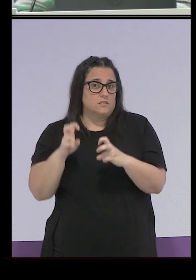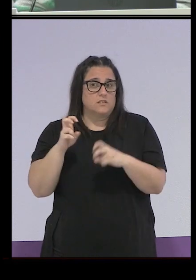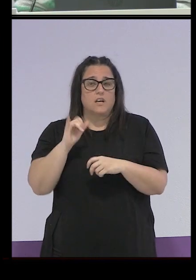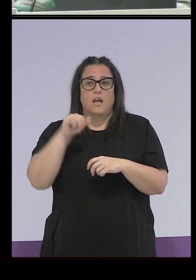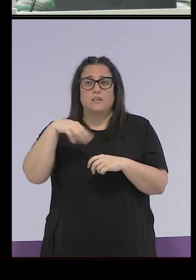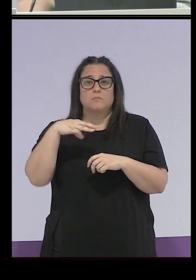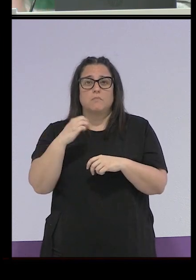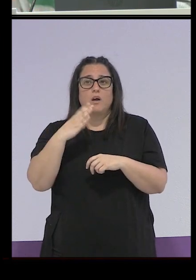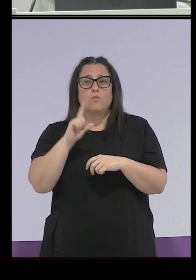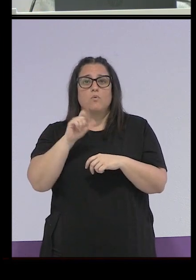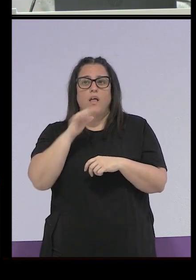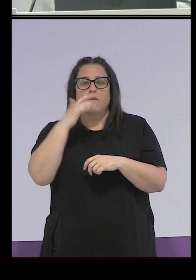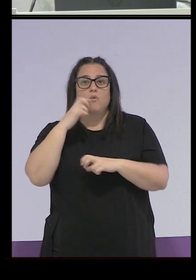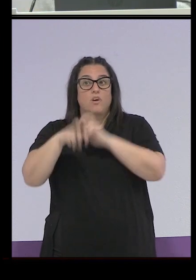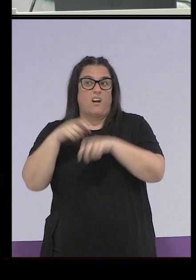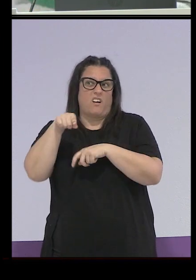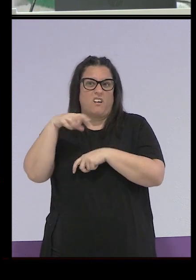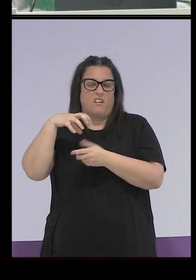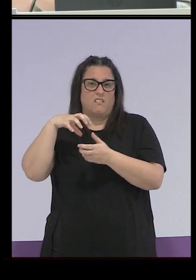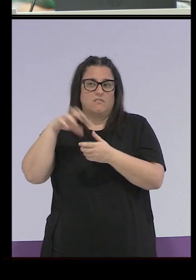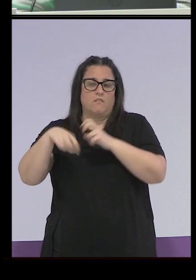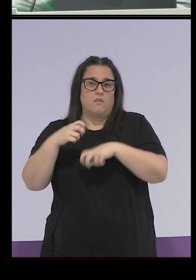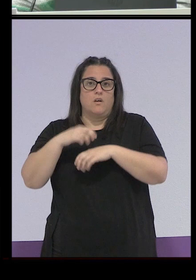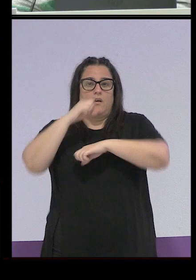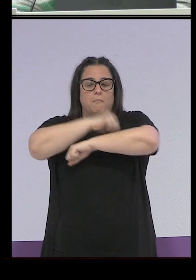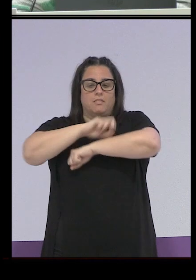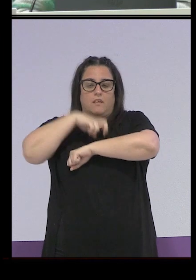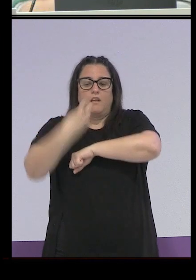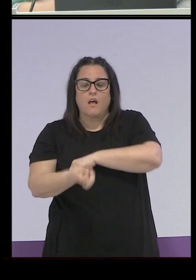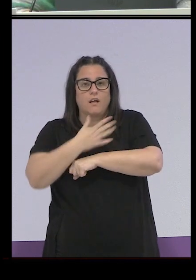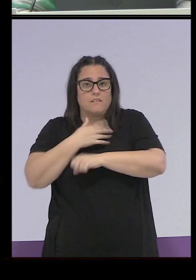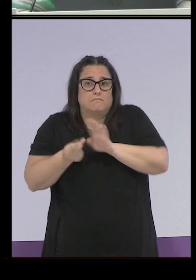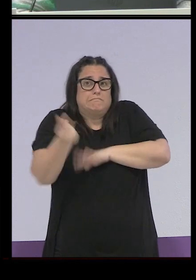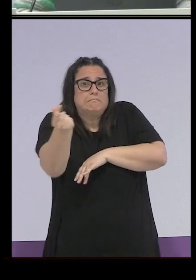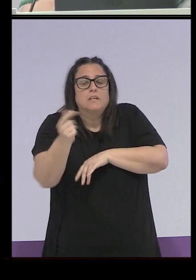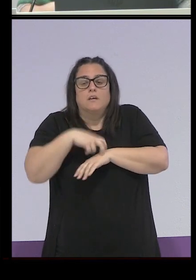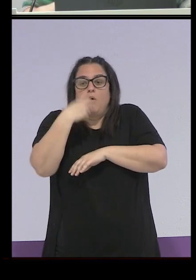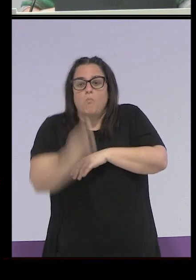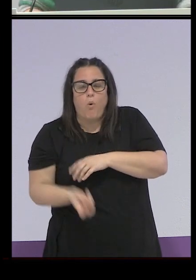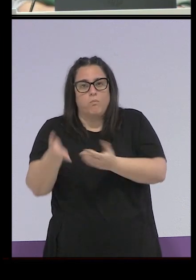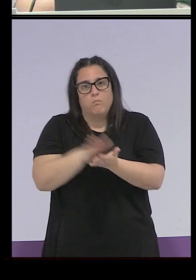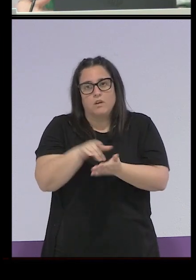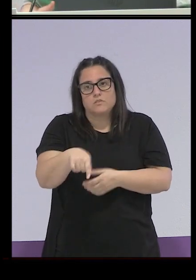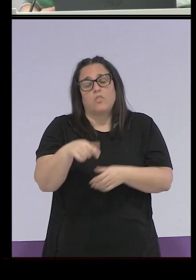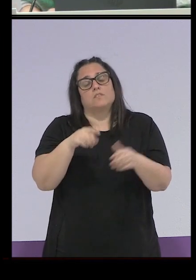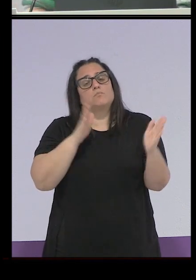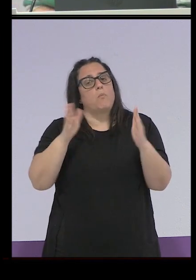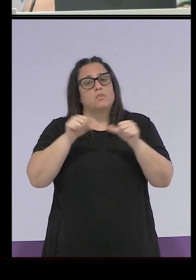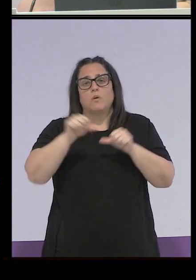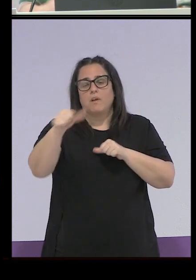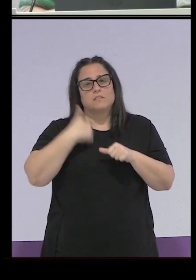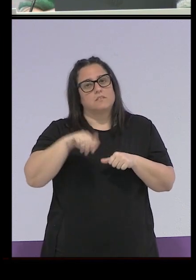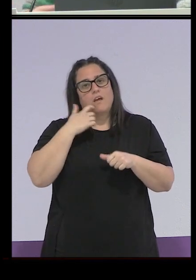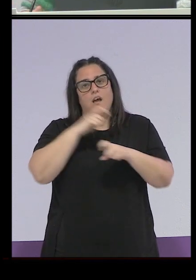uno de los reformatorios, se cae y se mata, y a partir de ese momento sí que anuncian ya que van a cerrar el